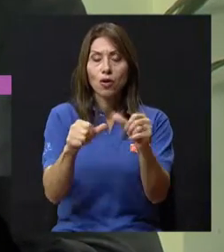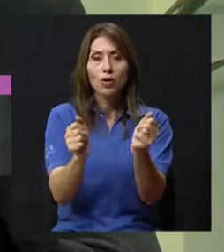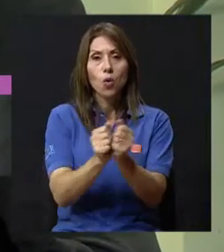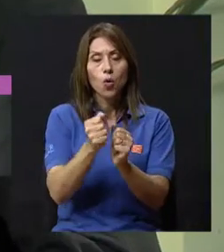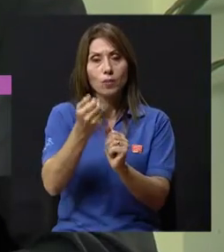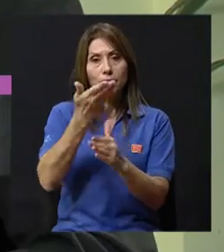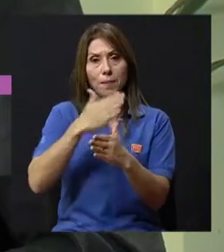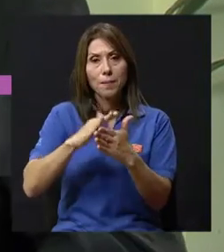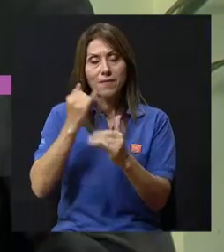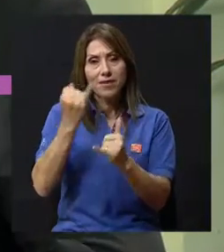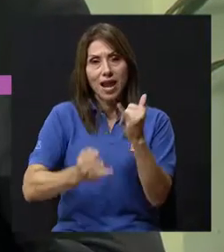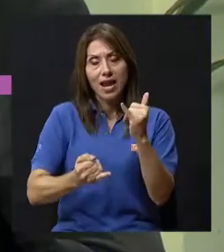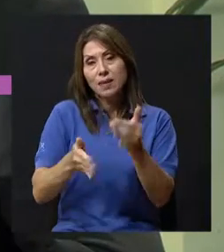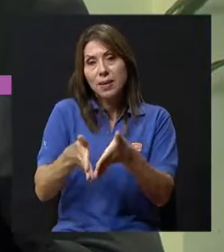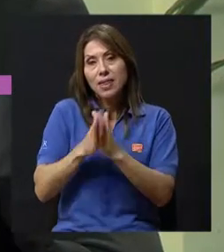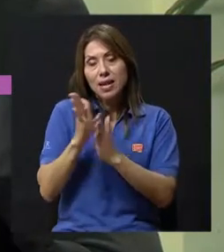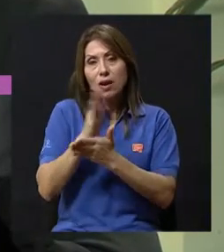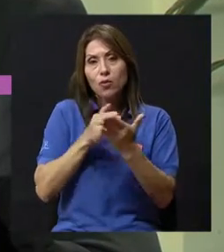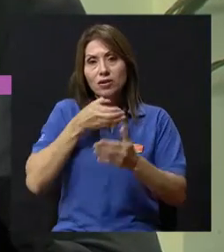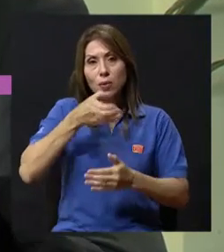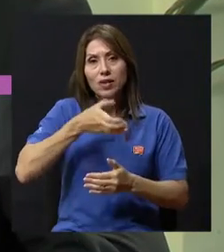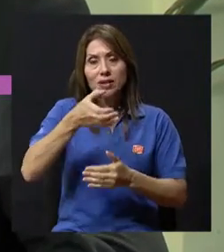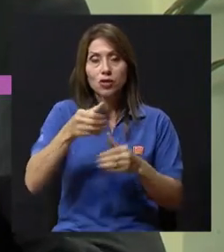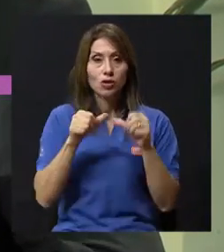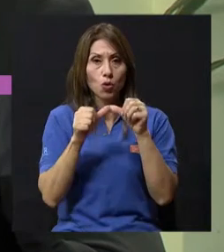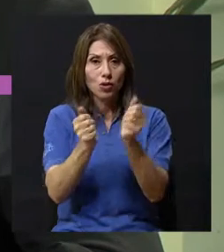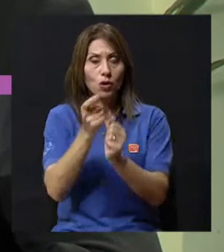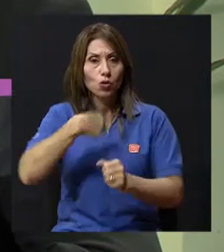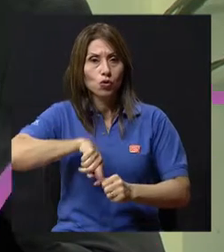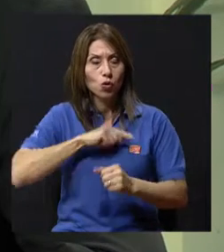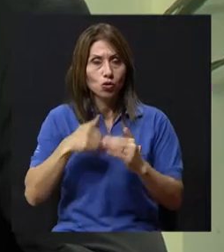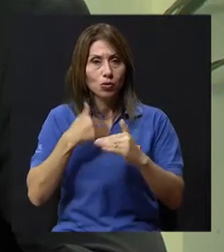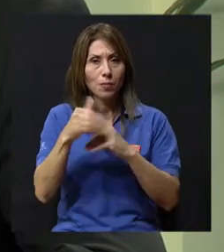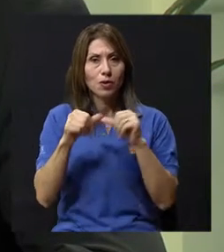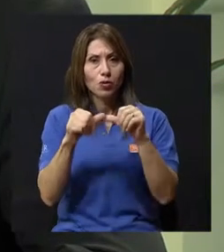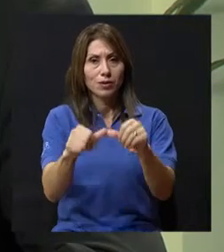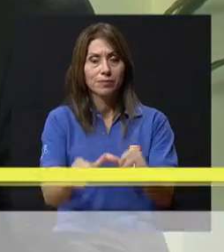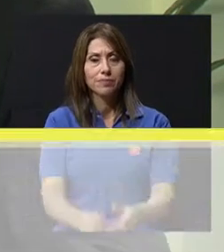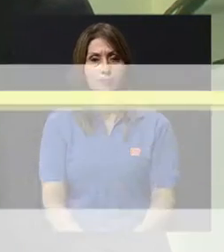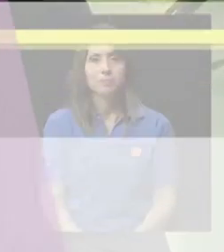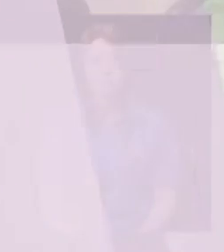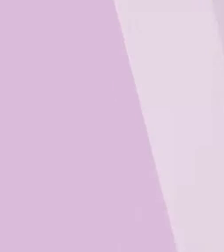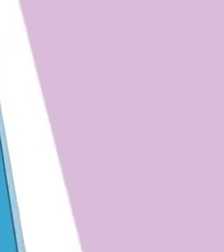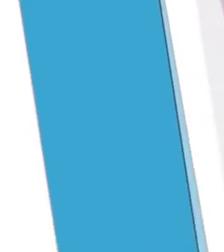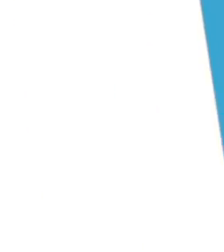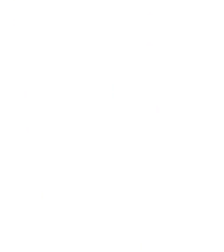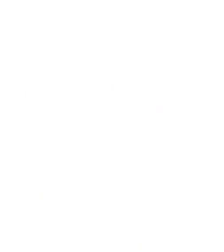y tal vez pedirle algunas recomendaciones. Quédense con nosotros y ya regresamos.